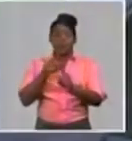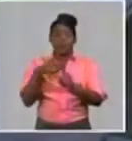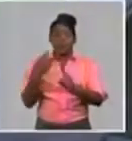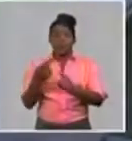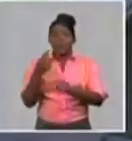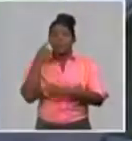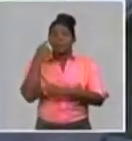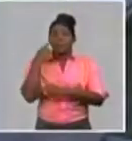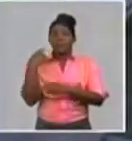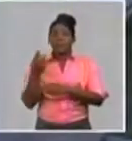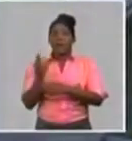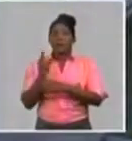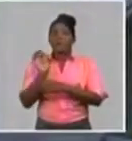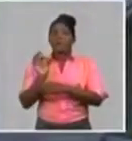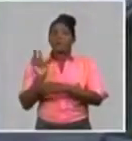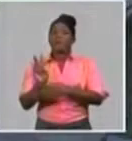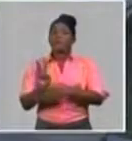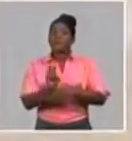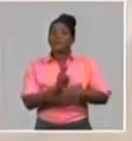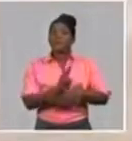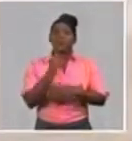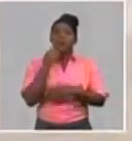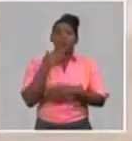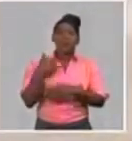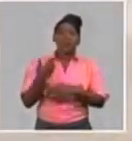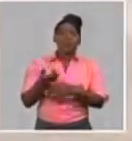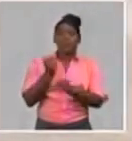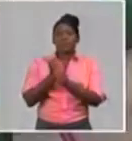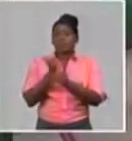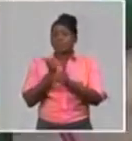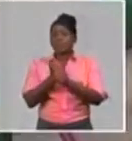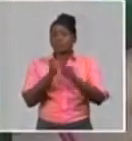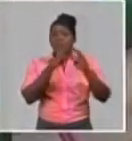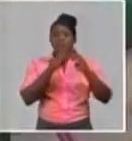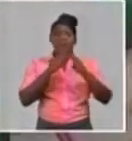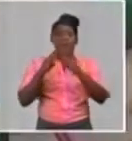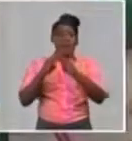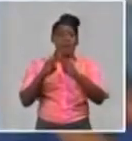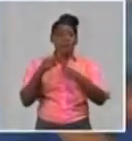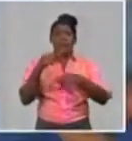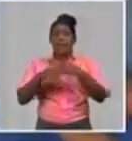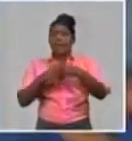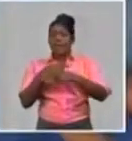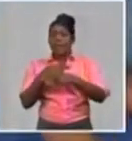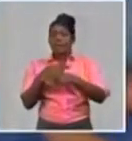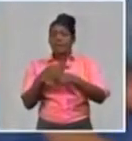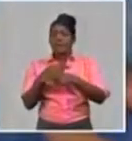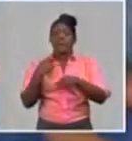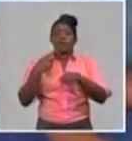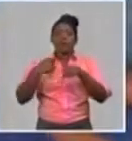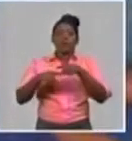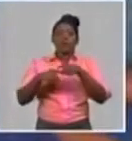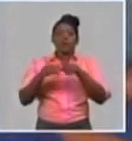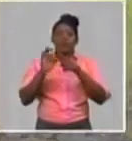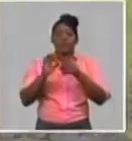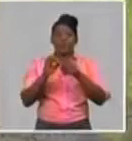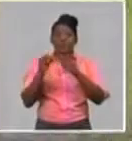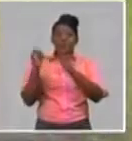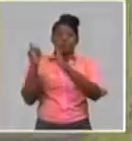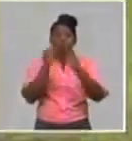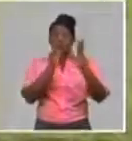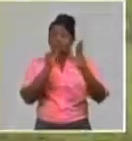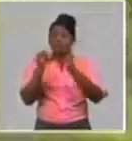los lugares y las obras de interés. Establecer sistemas de información y chequeo por videoconferencia y reuniones conjuntas.